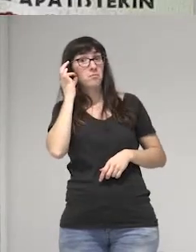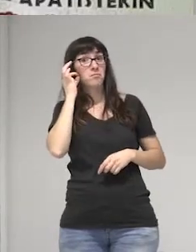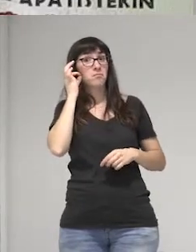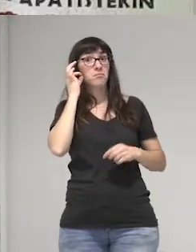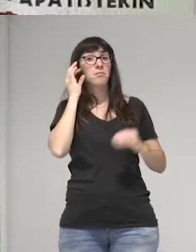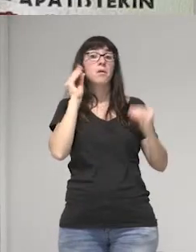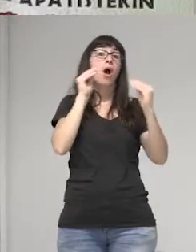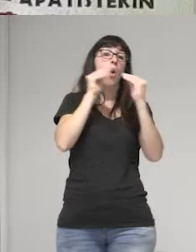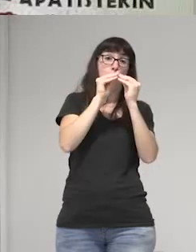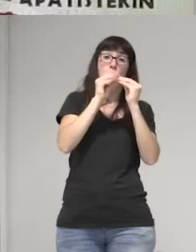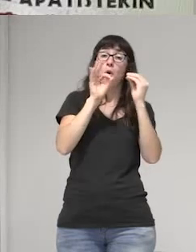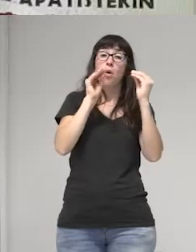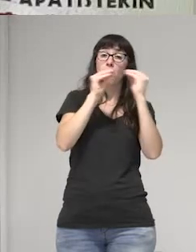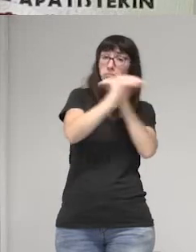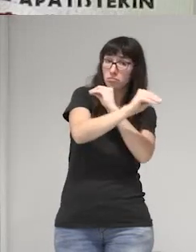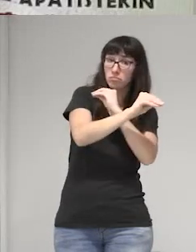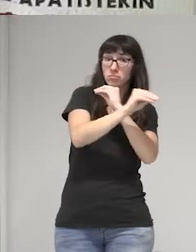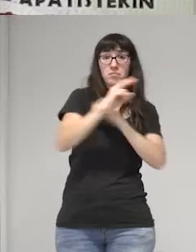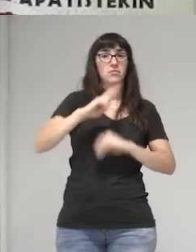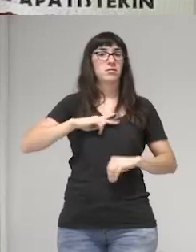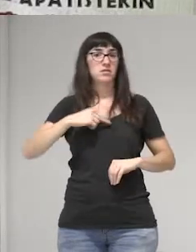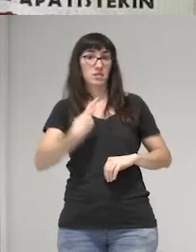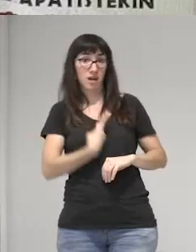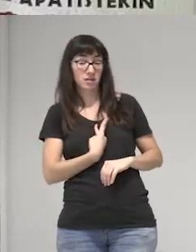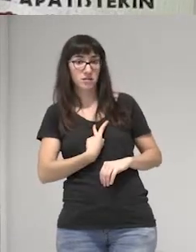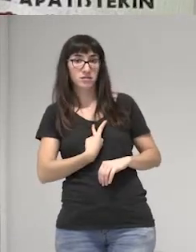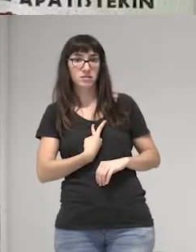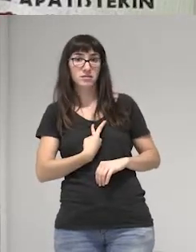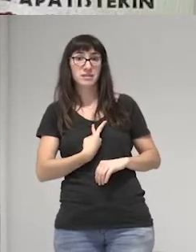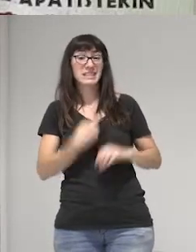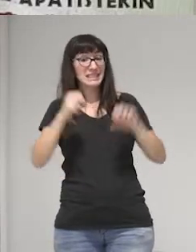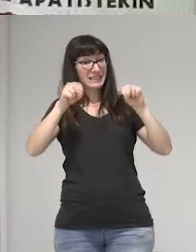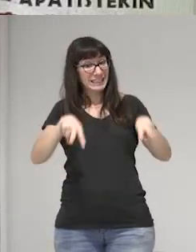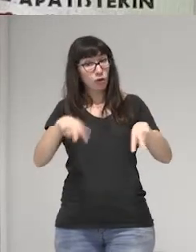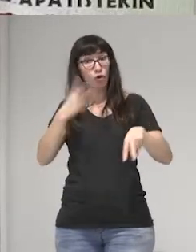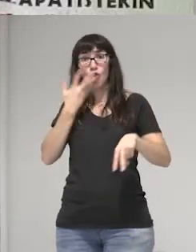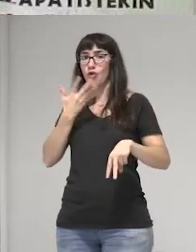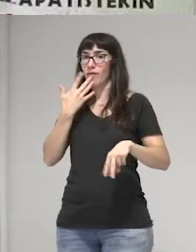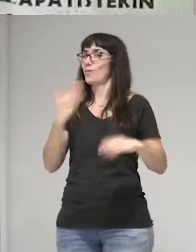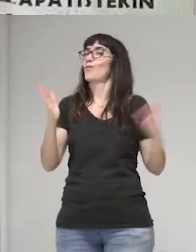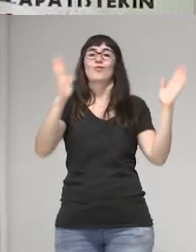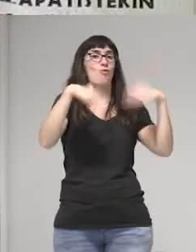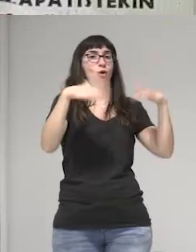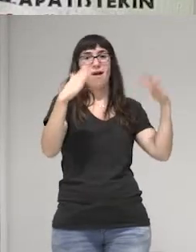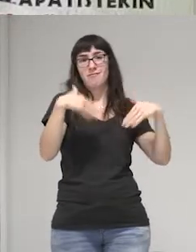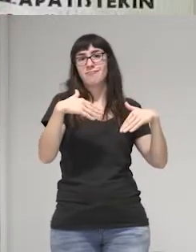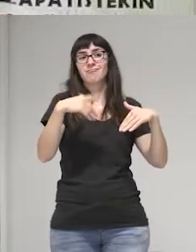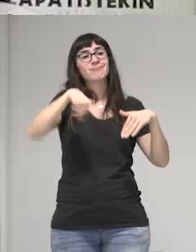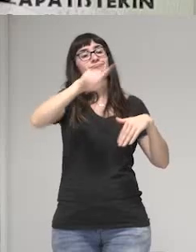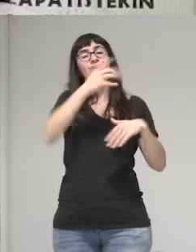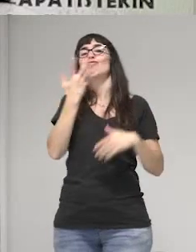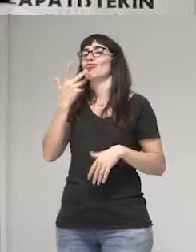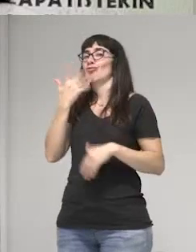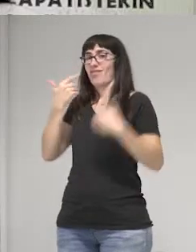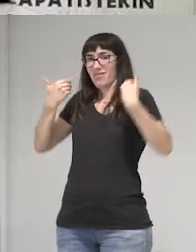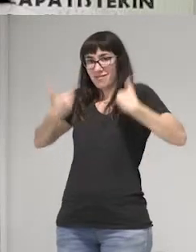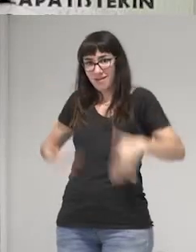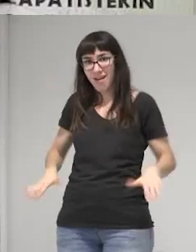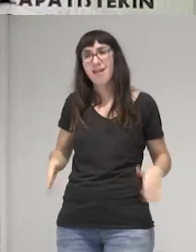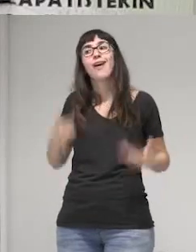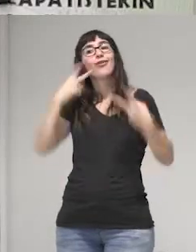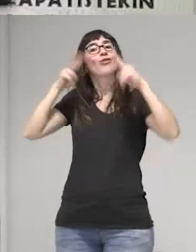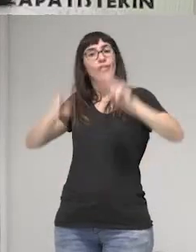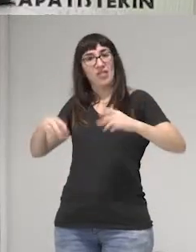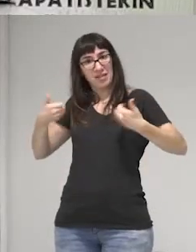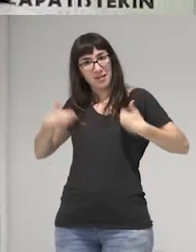con las personas trans que no les conozcan y que no les reconozcan. Y eso fue un